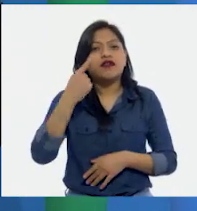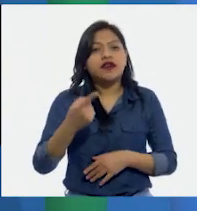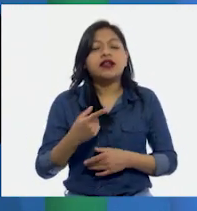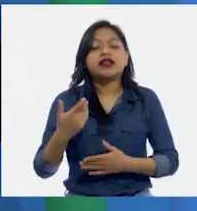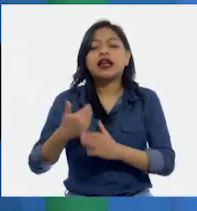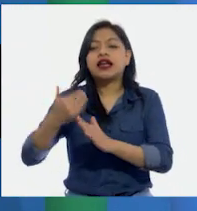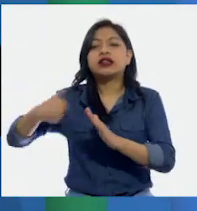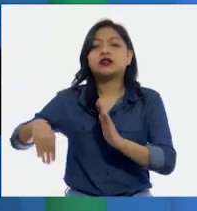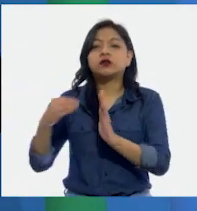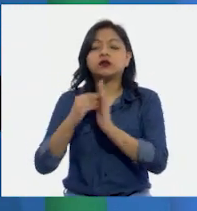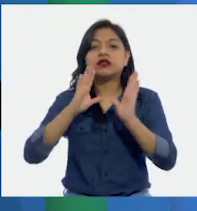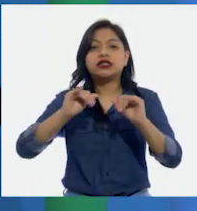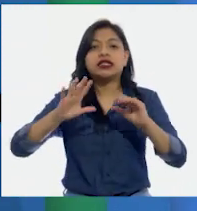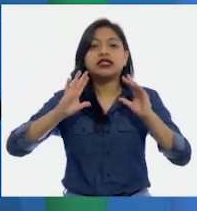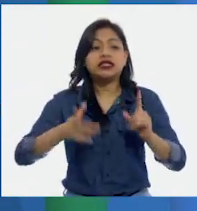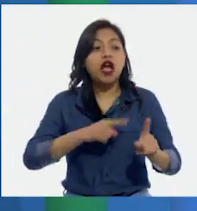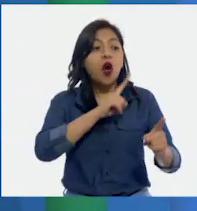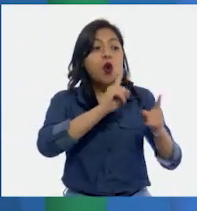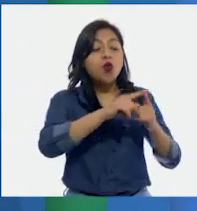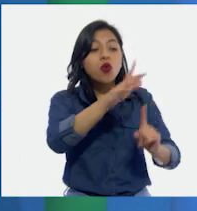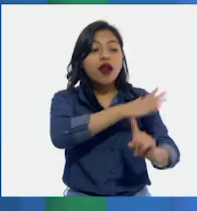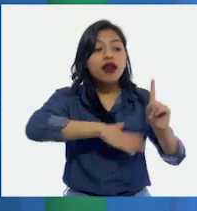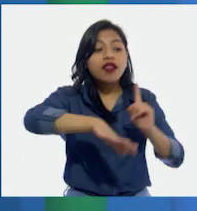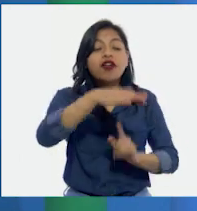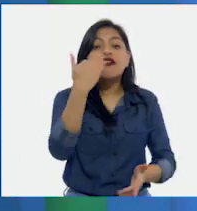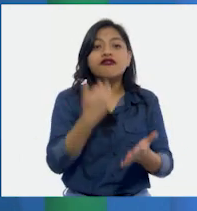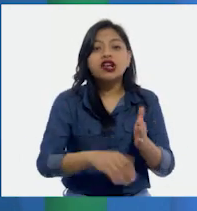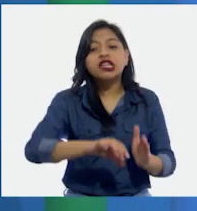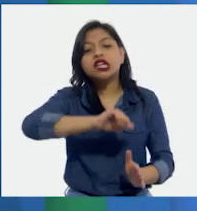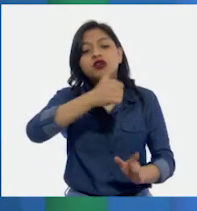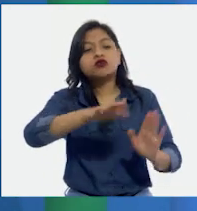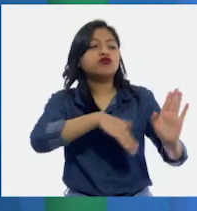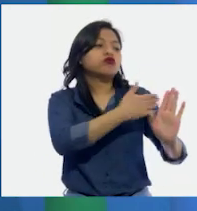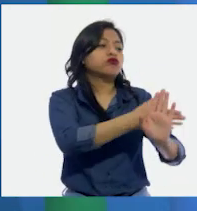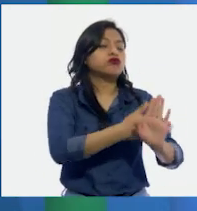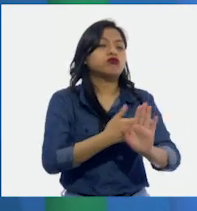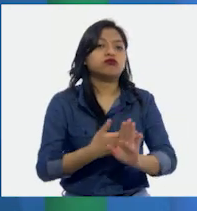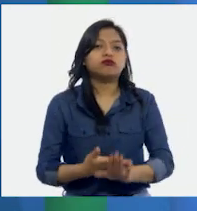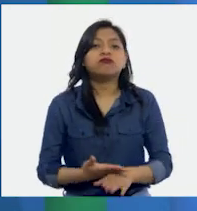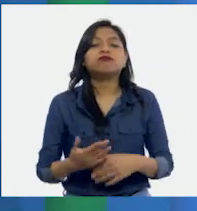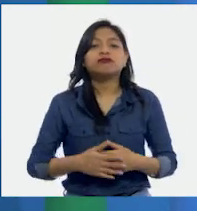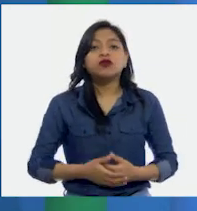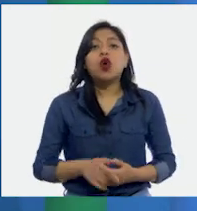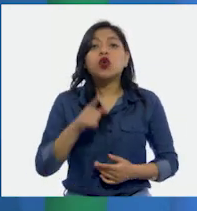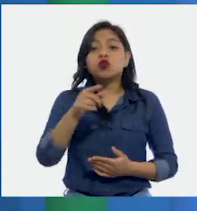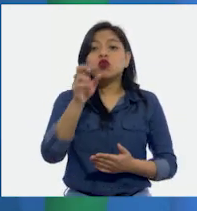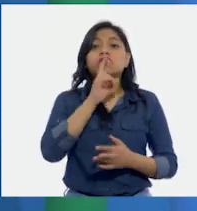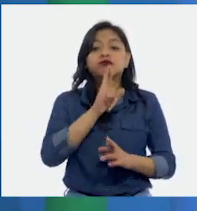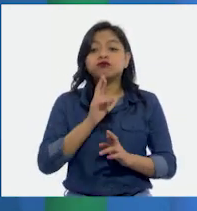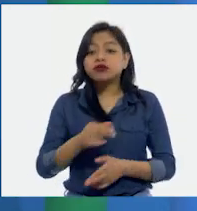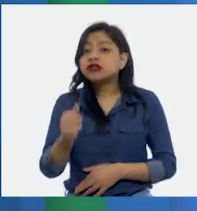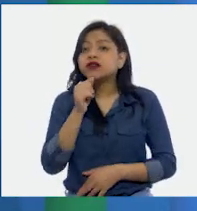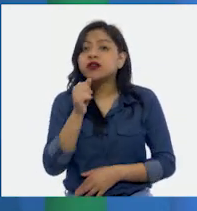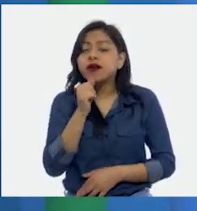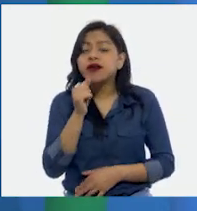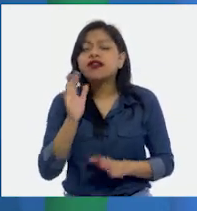de los componentes afecta a los demás. Si no han contestado todas las preguntas, pueden volver a ver el video